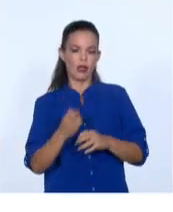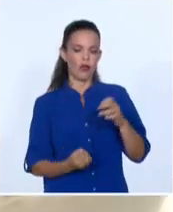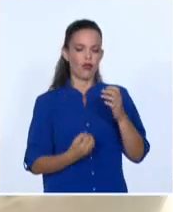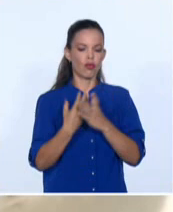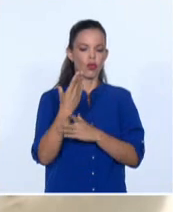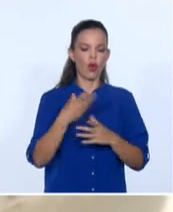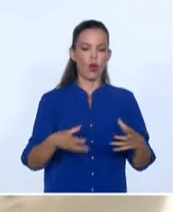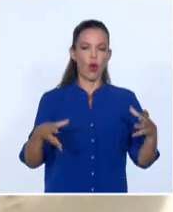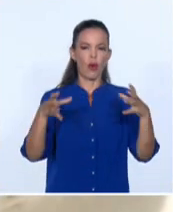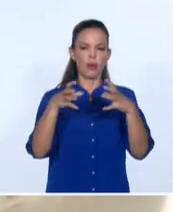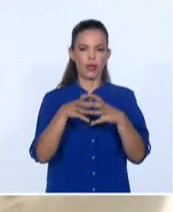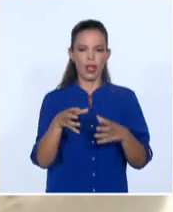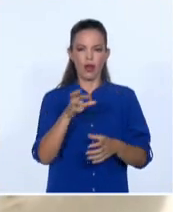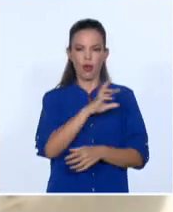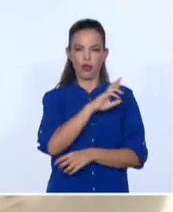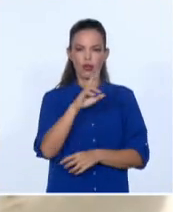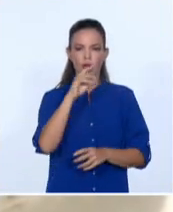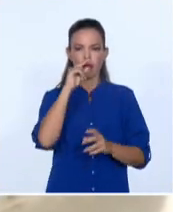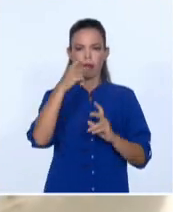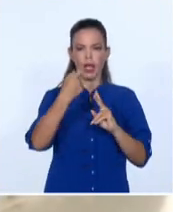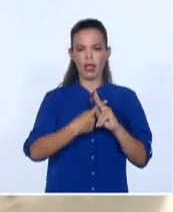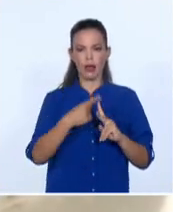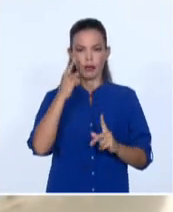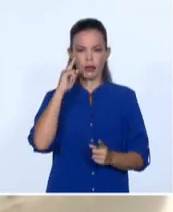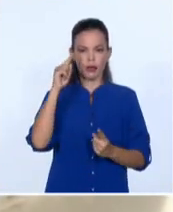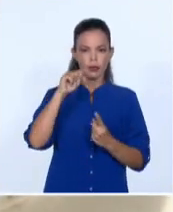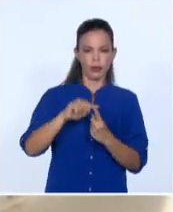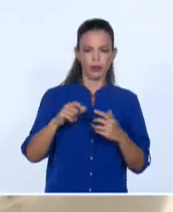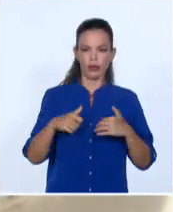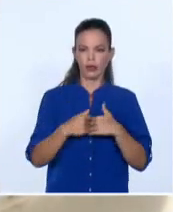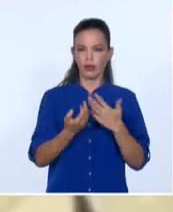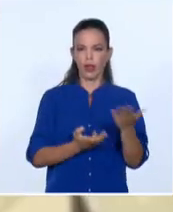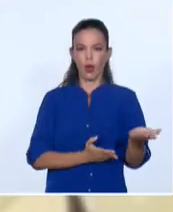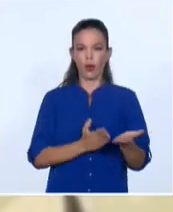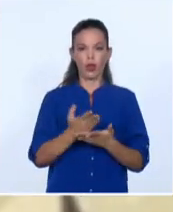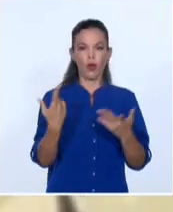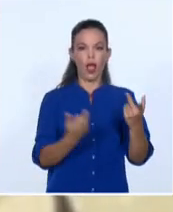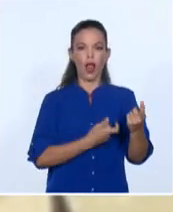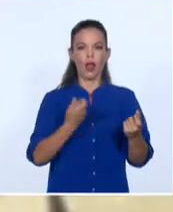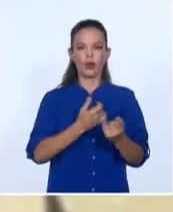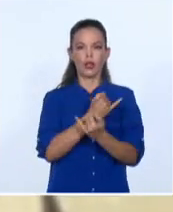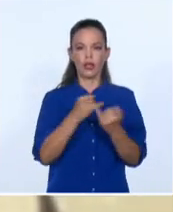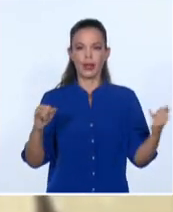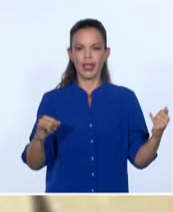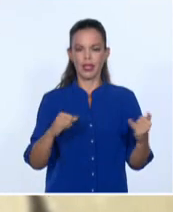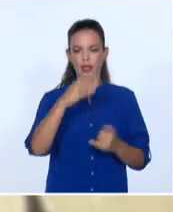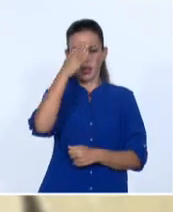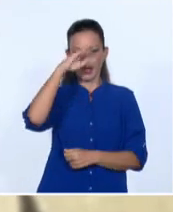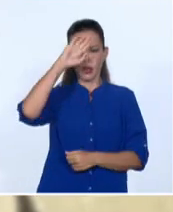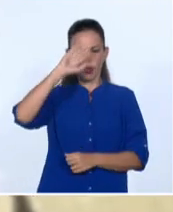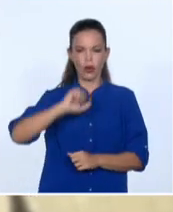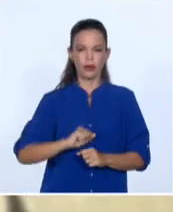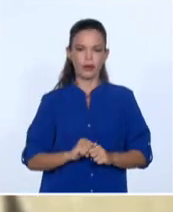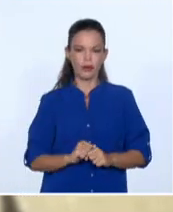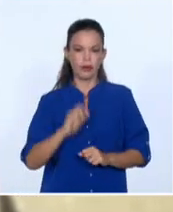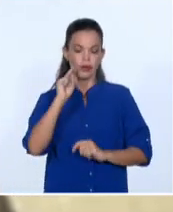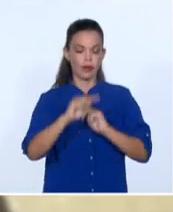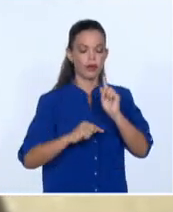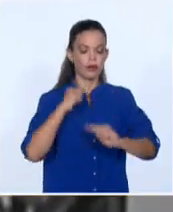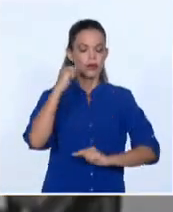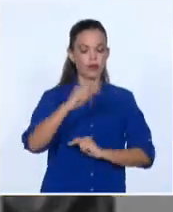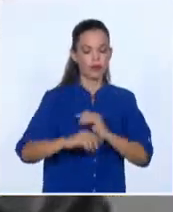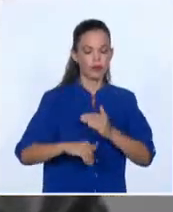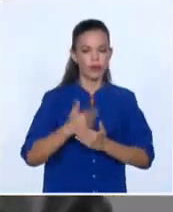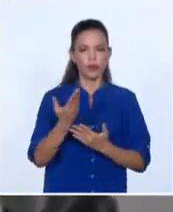Revolucionario de Bayamo, con el fin manifiesto de luchar por la independencia de Cuba. Al día siguiente y a instancias de Maceo